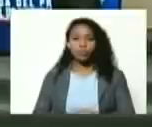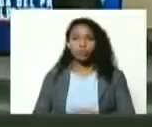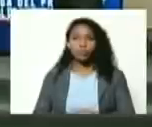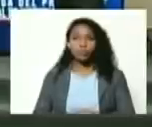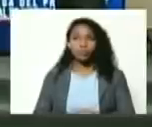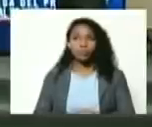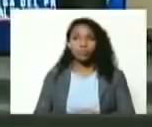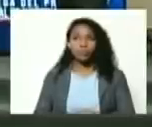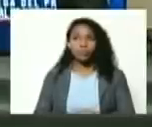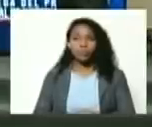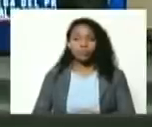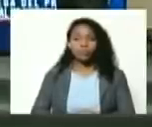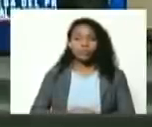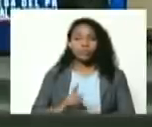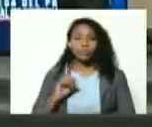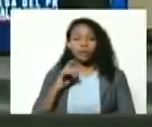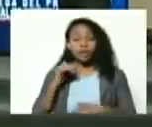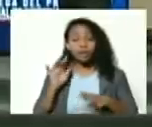¿ah?